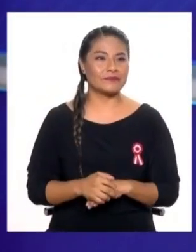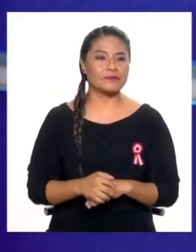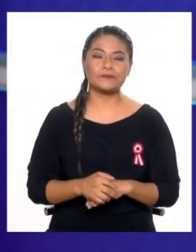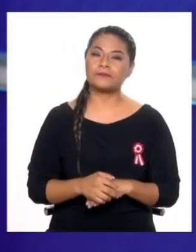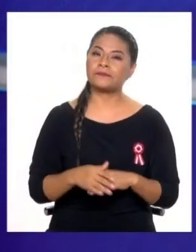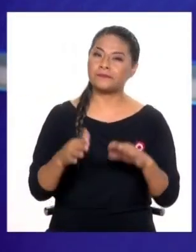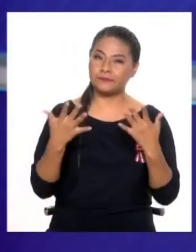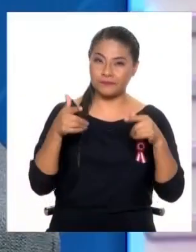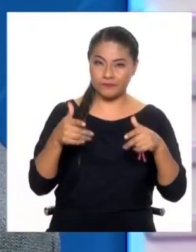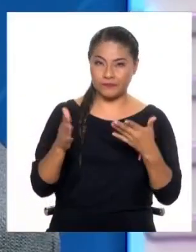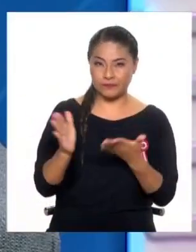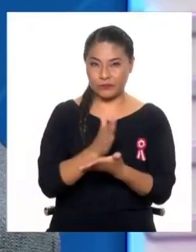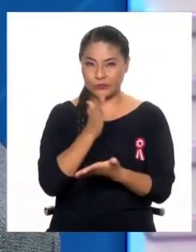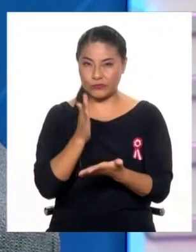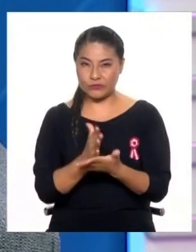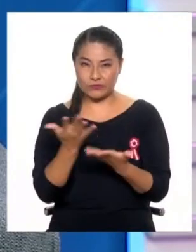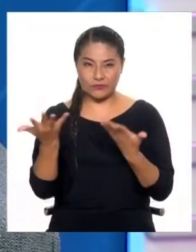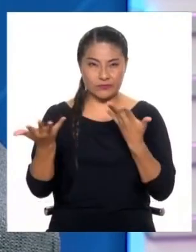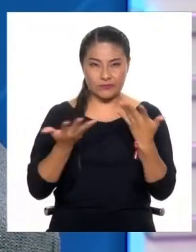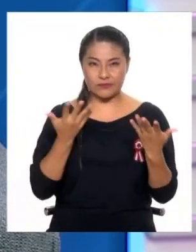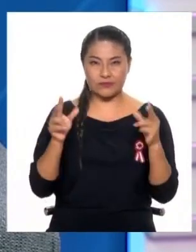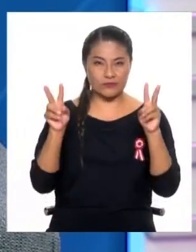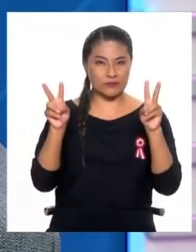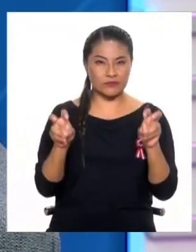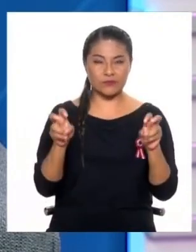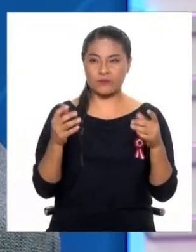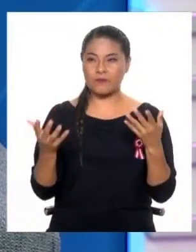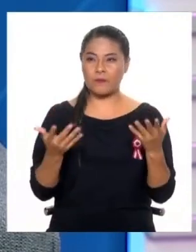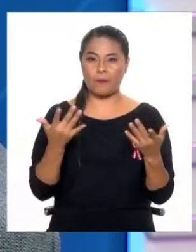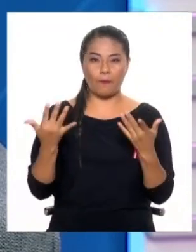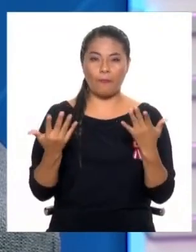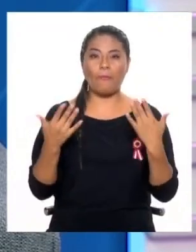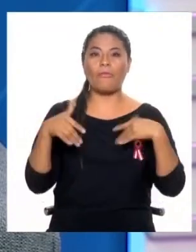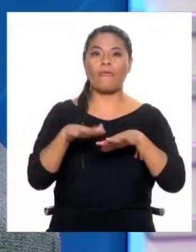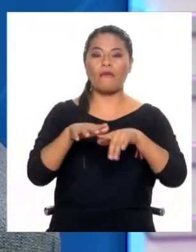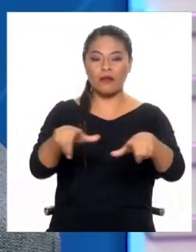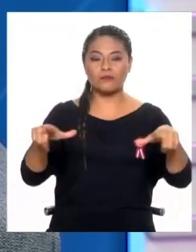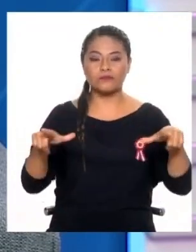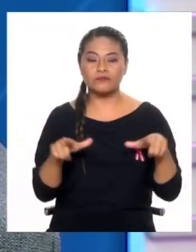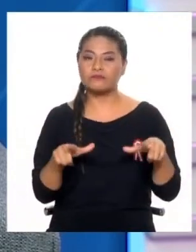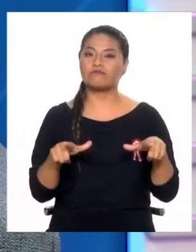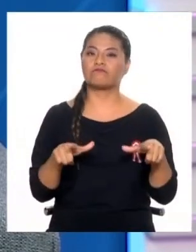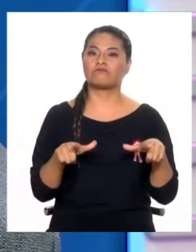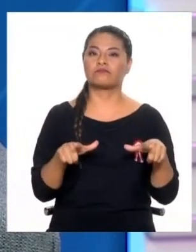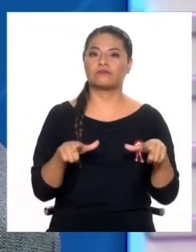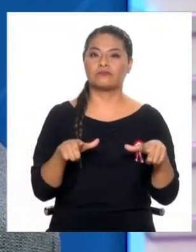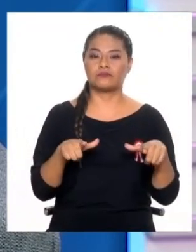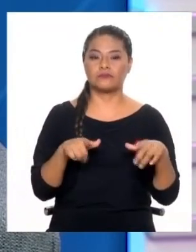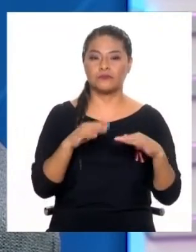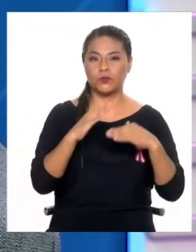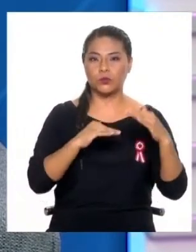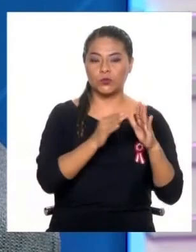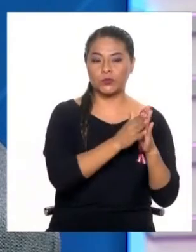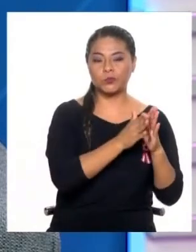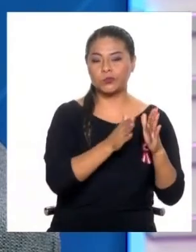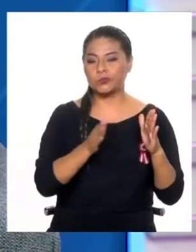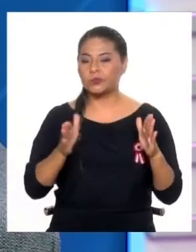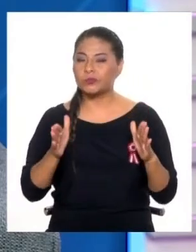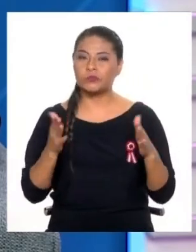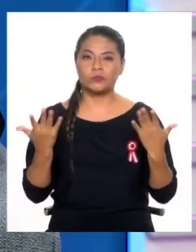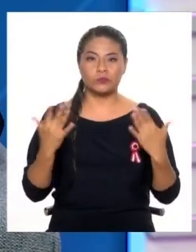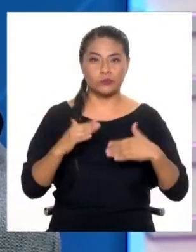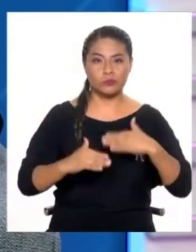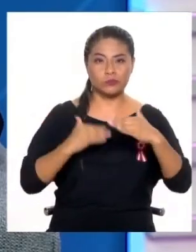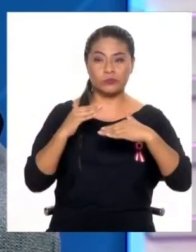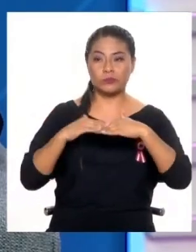estos son los problemas que se dan cuando hablamos de este asunto de suelos y de organización, justamente del crecimiento de